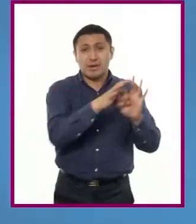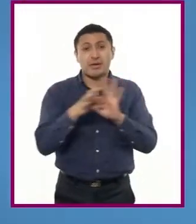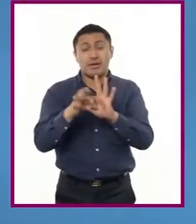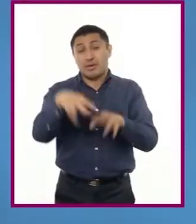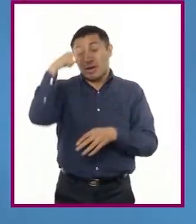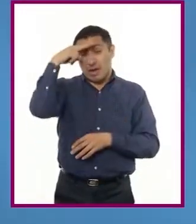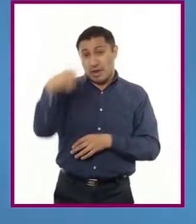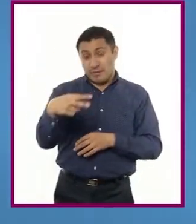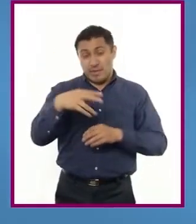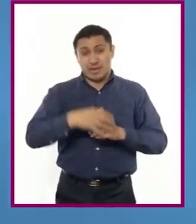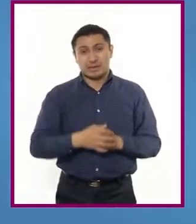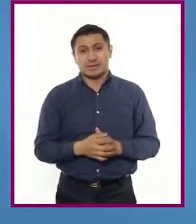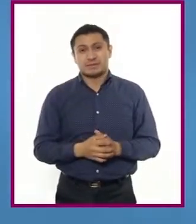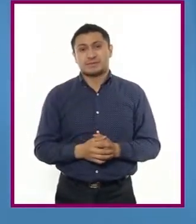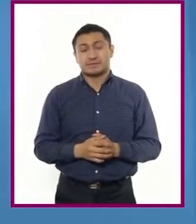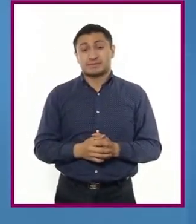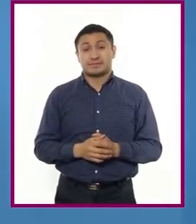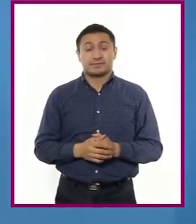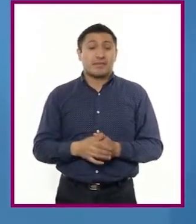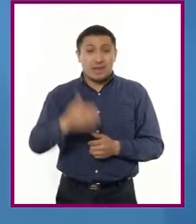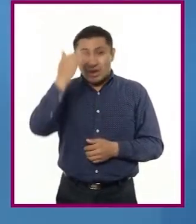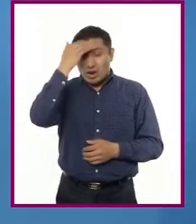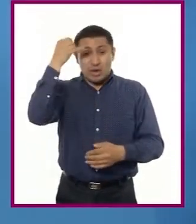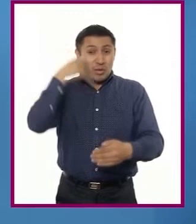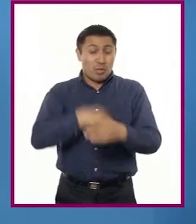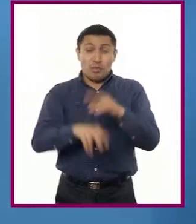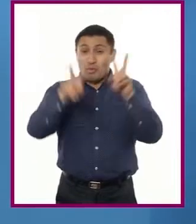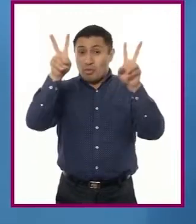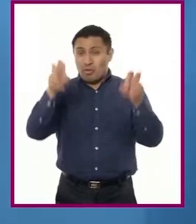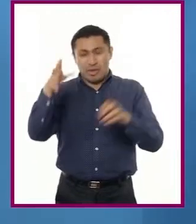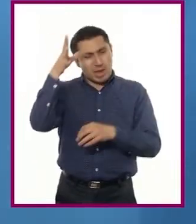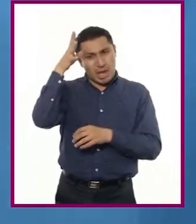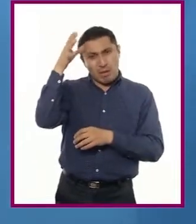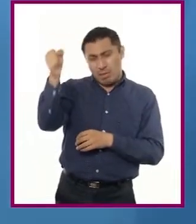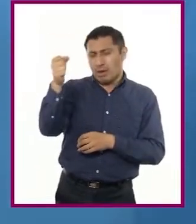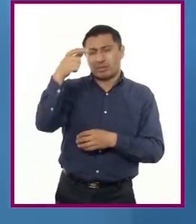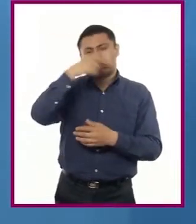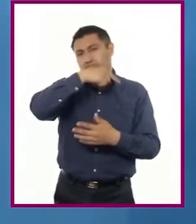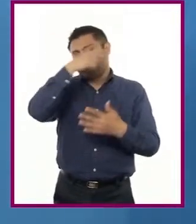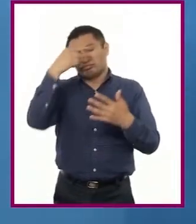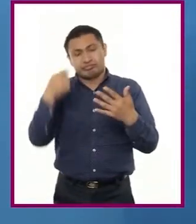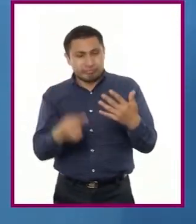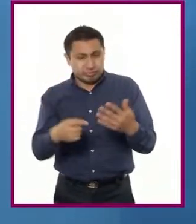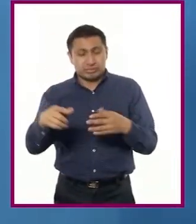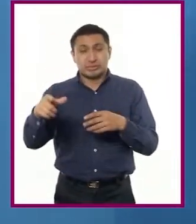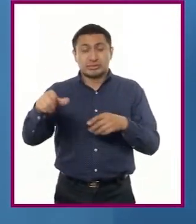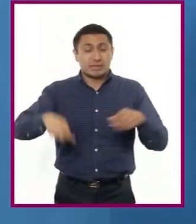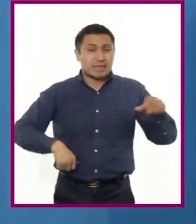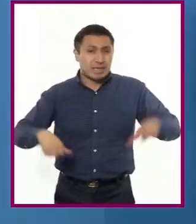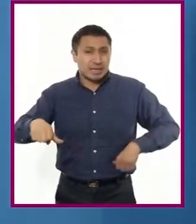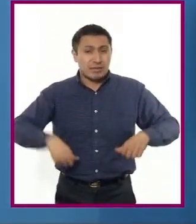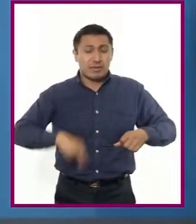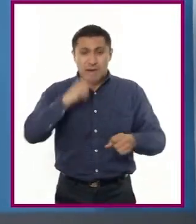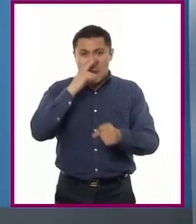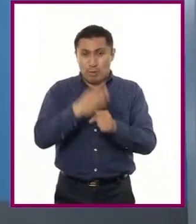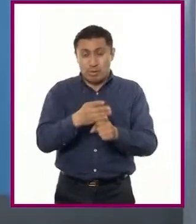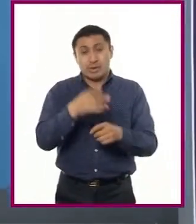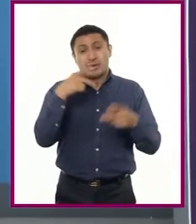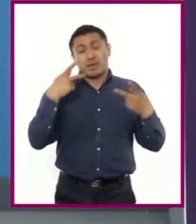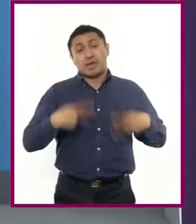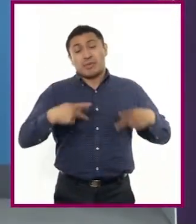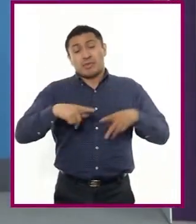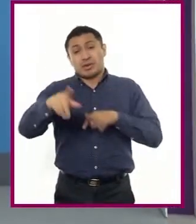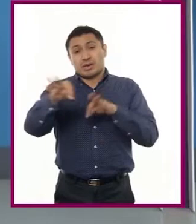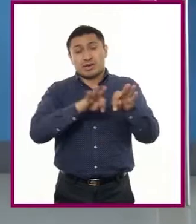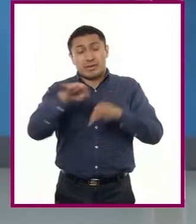B. Maestra, para profundizar en los conceptos y funciones de las y los servidores públicos, les invitamos a ver y